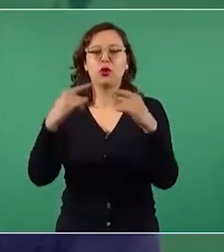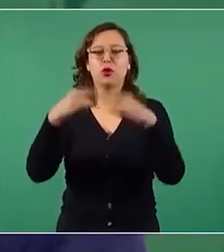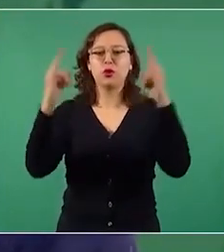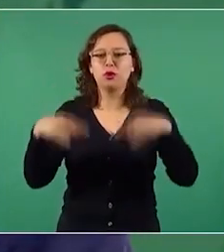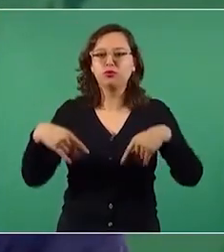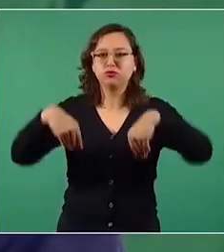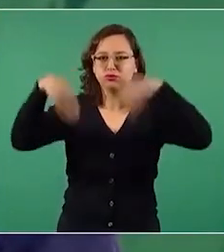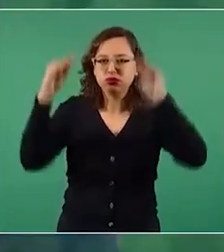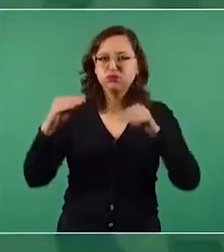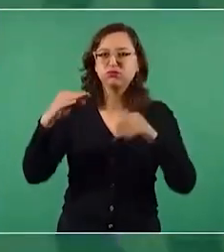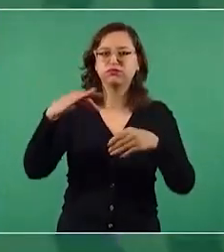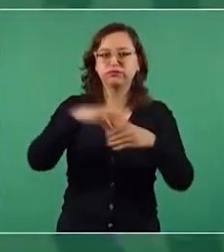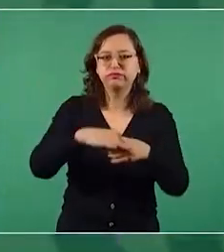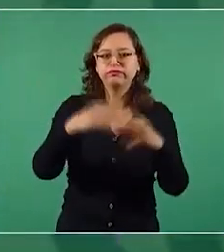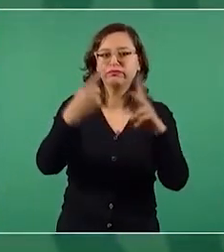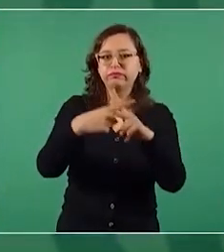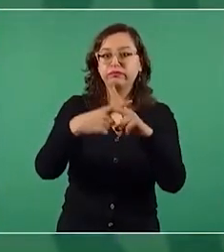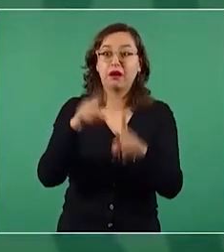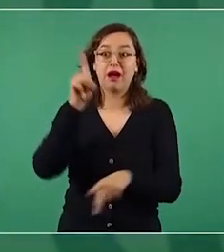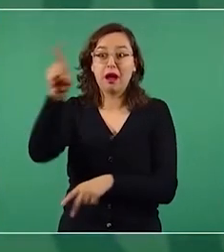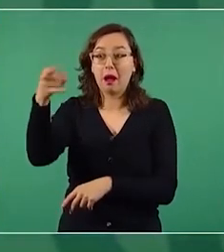en Campeche